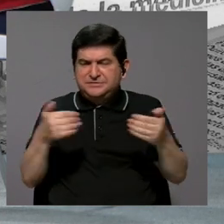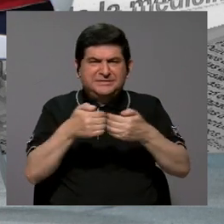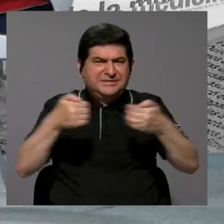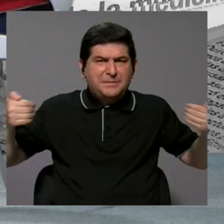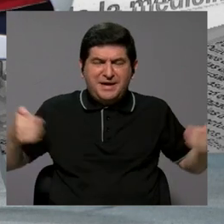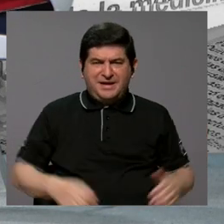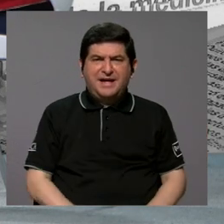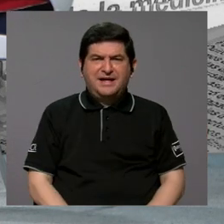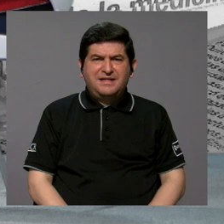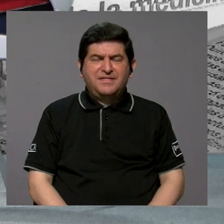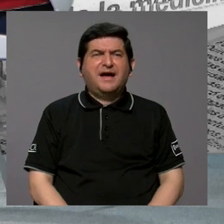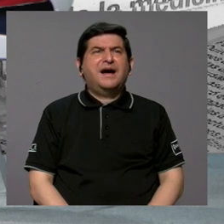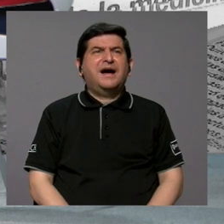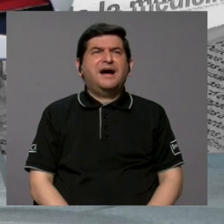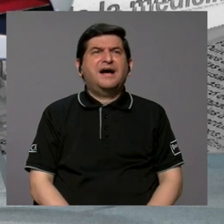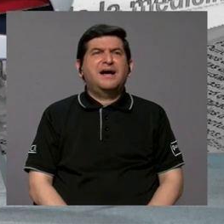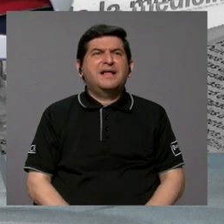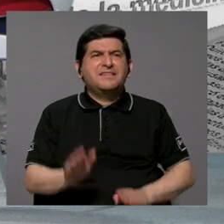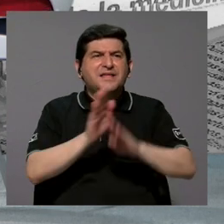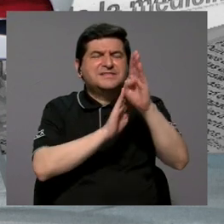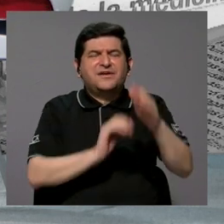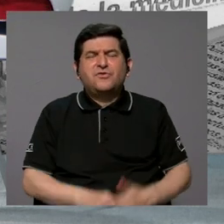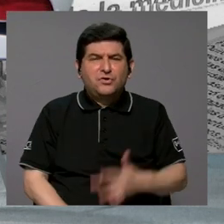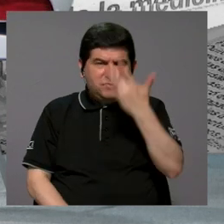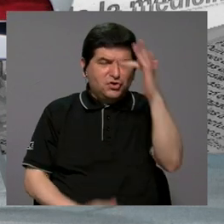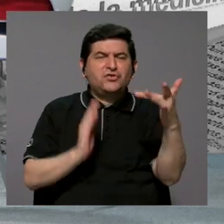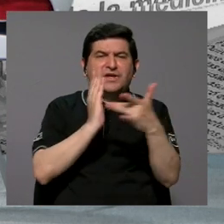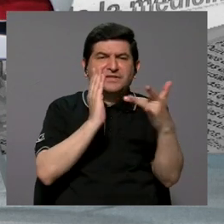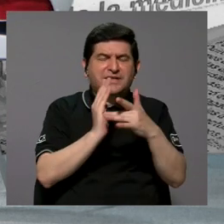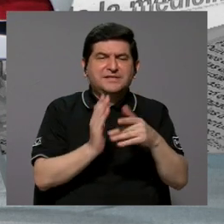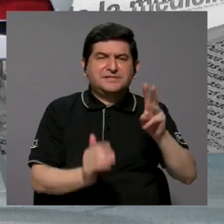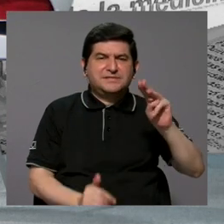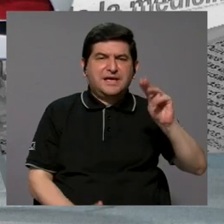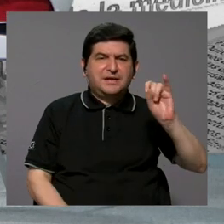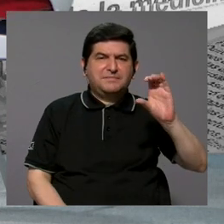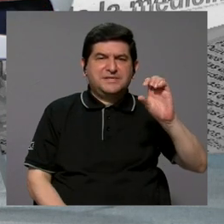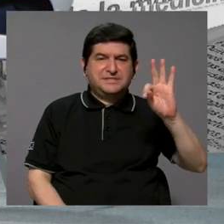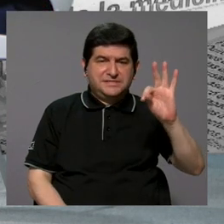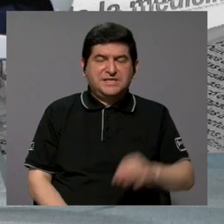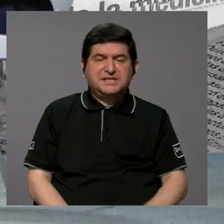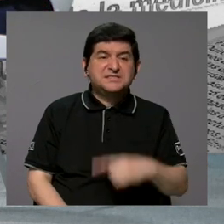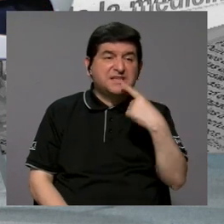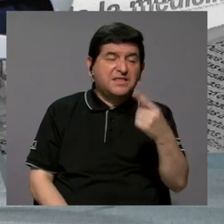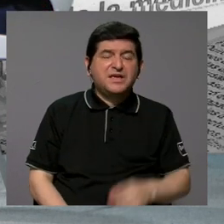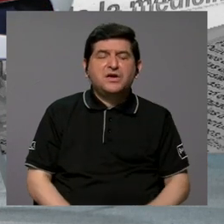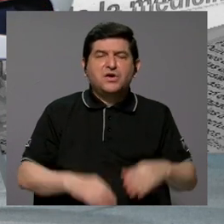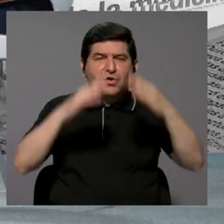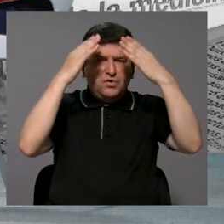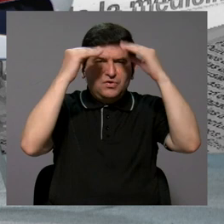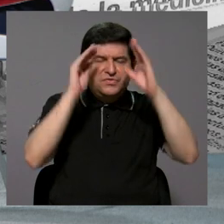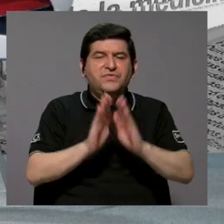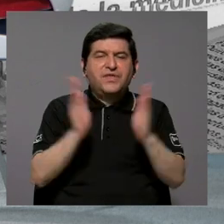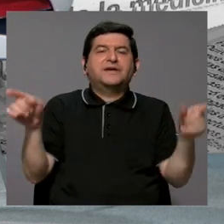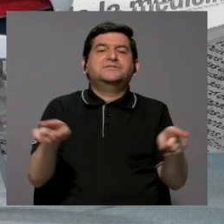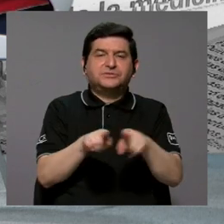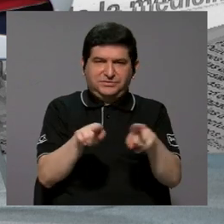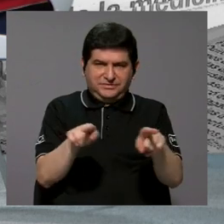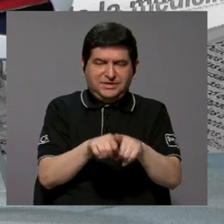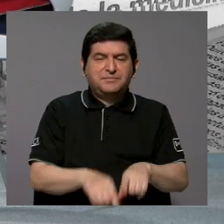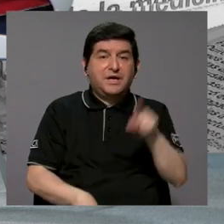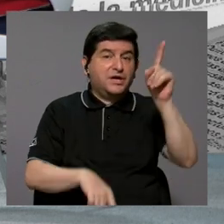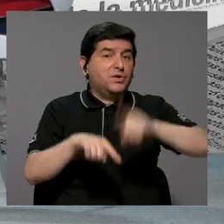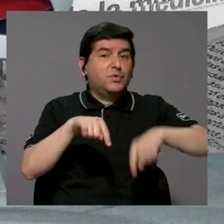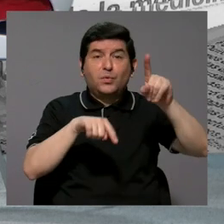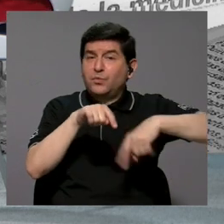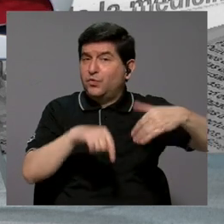Estrategia de Intervención Artificial del MISIT está trabajando, se anunció un proyecto de ley, datos abiertos. También es importante porque usted